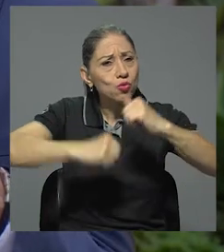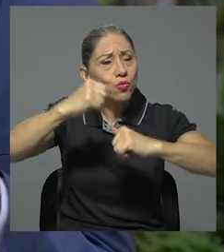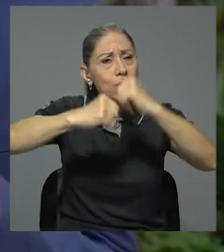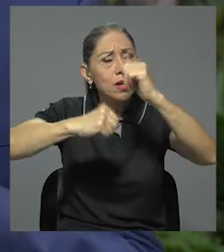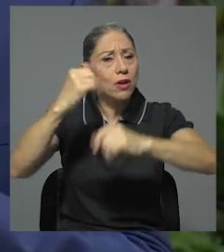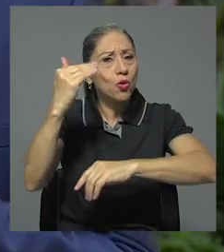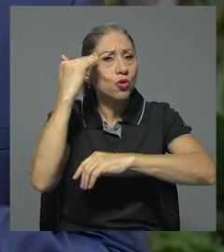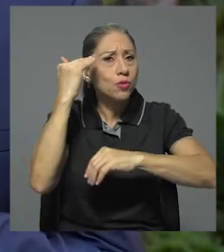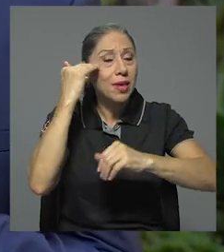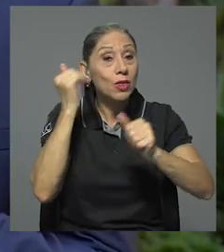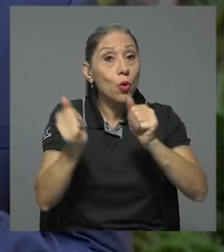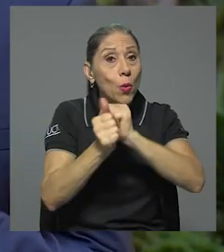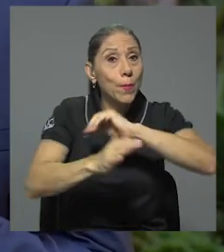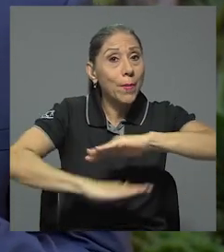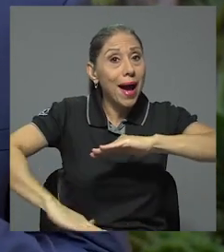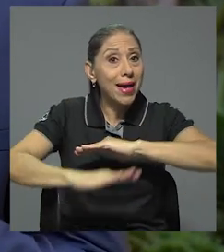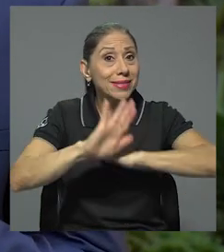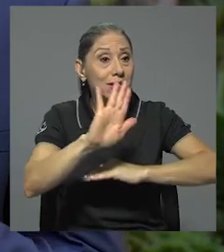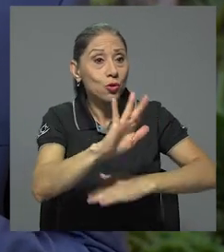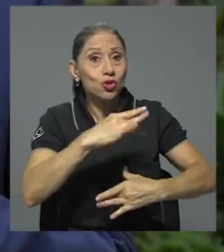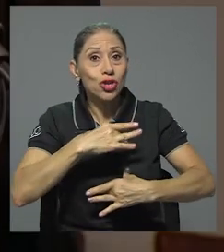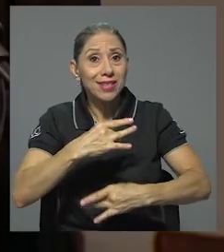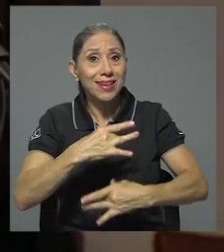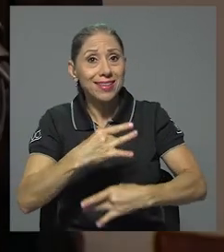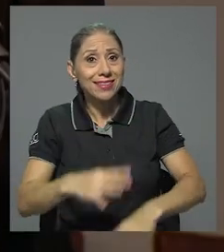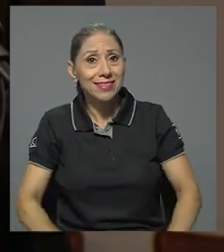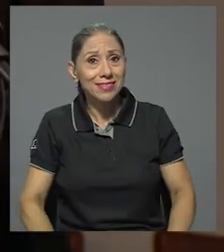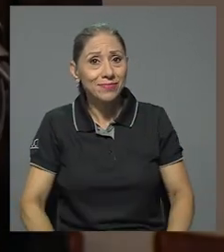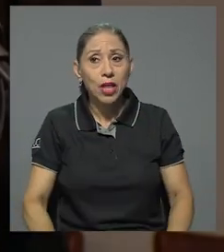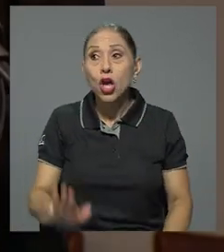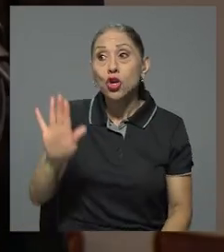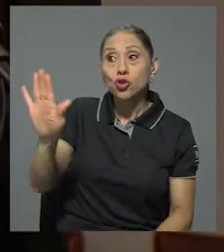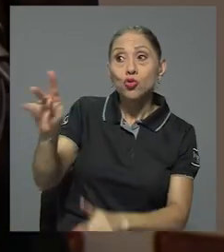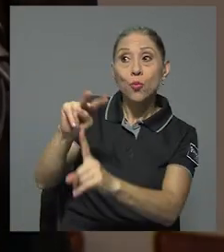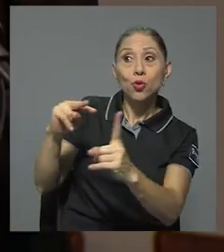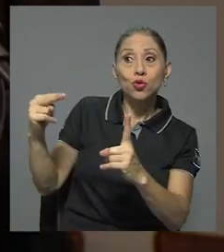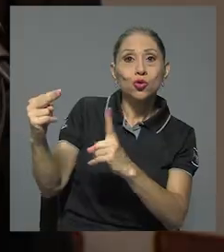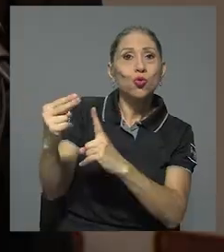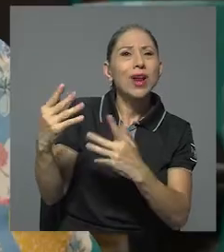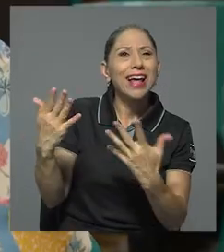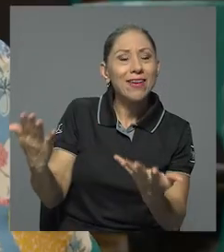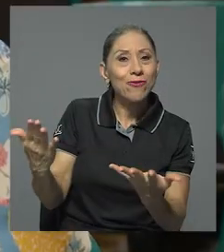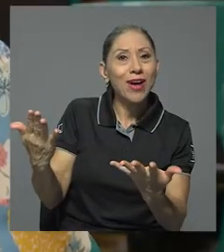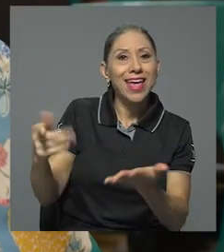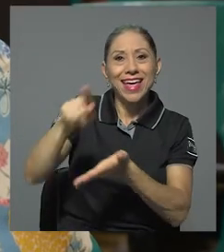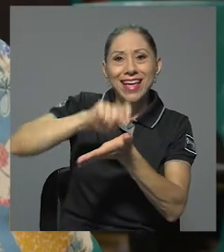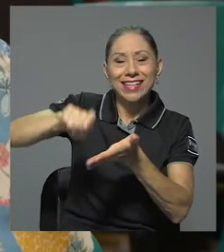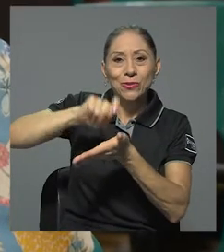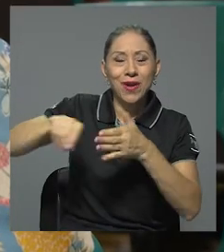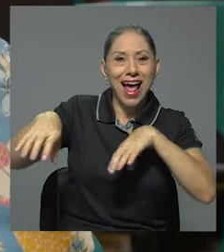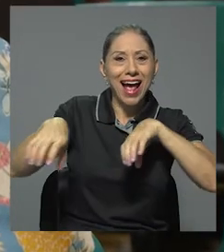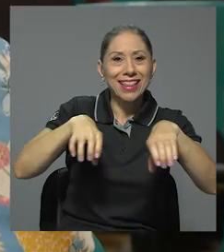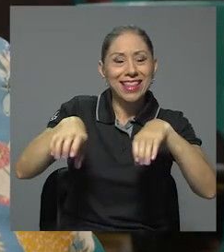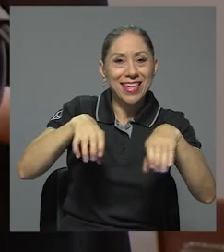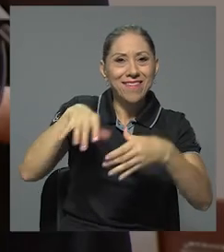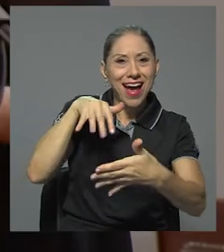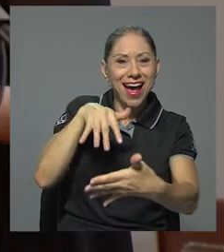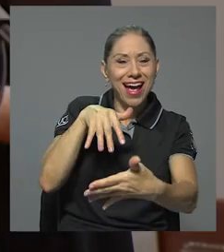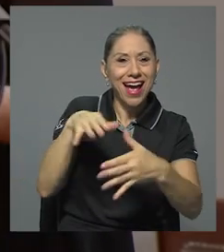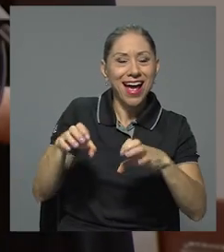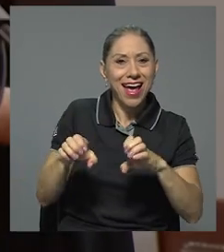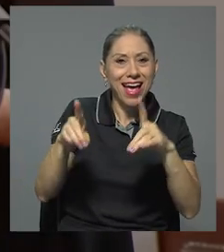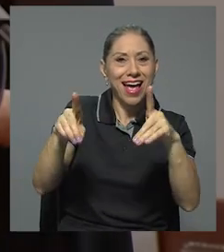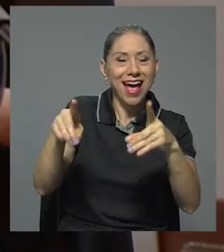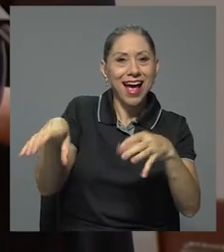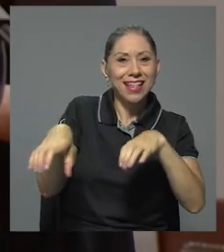conocimiento a partir de sus intereses. Valga decir que su postura fue la de la escuela activa. Y